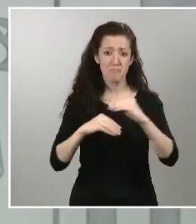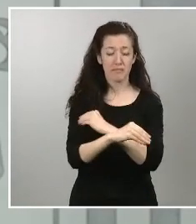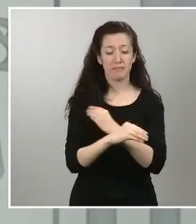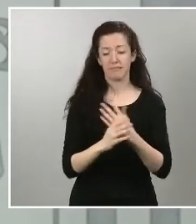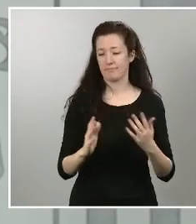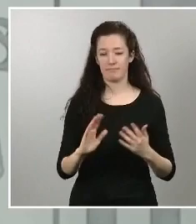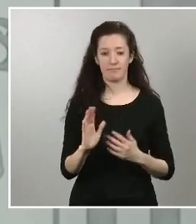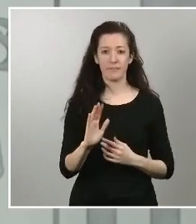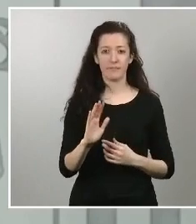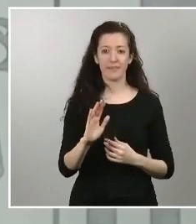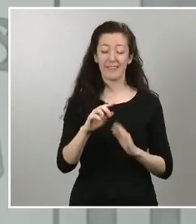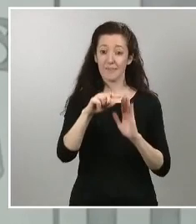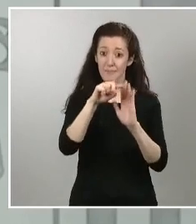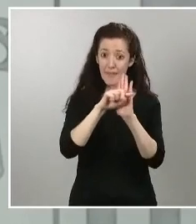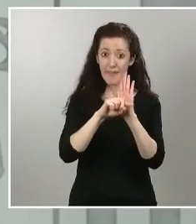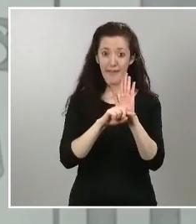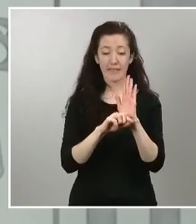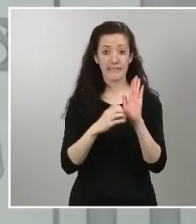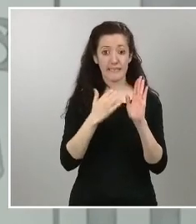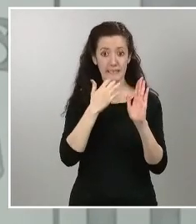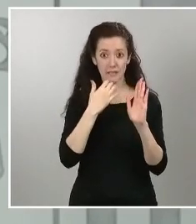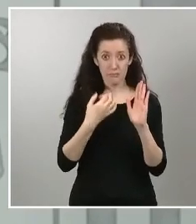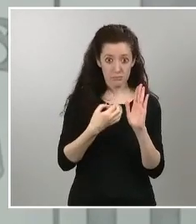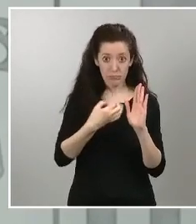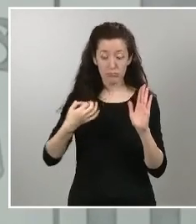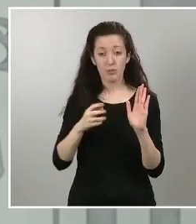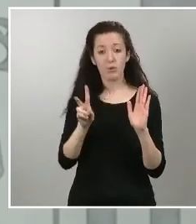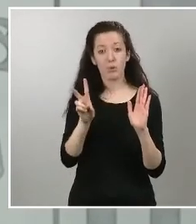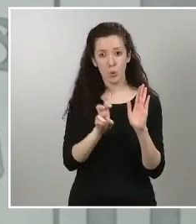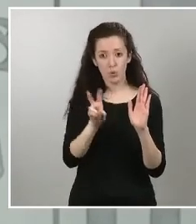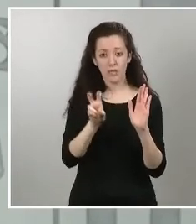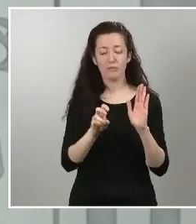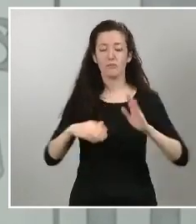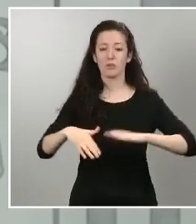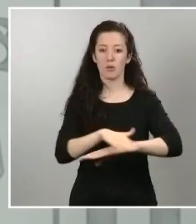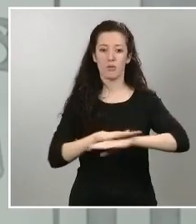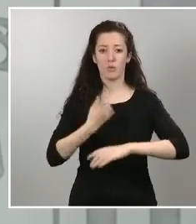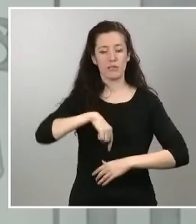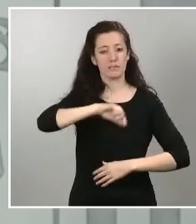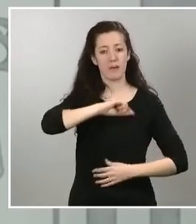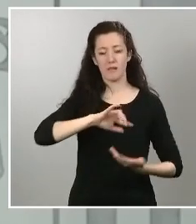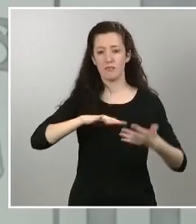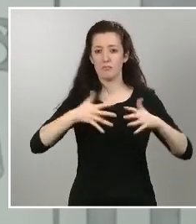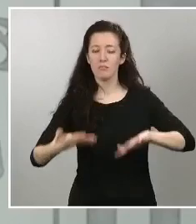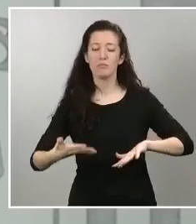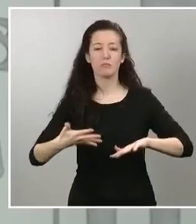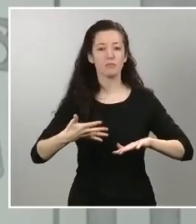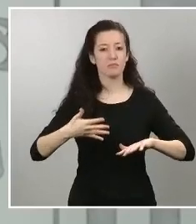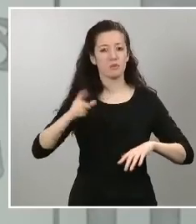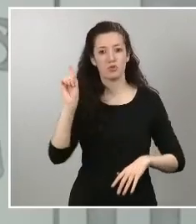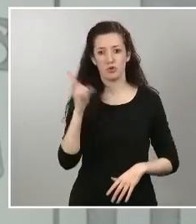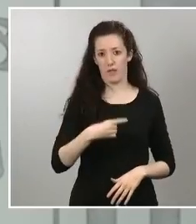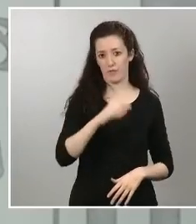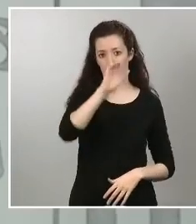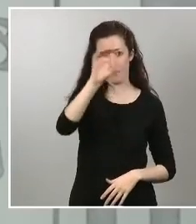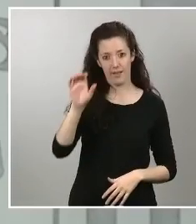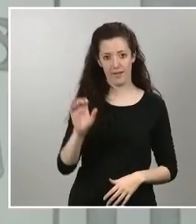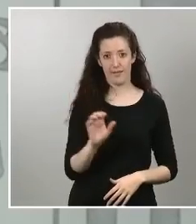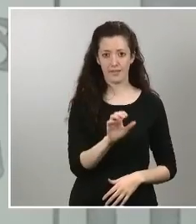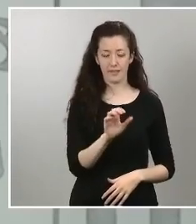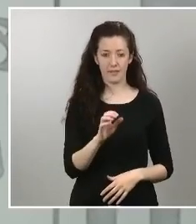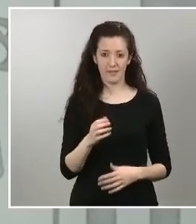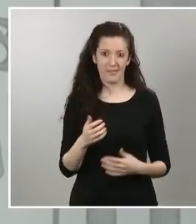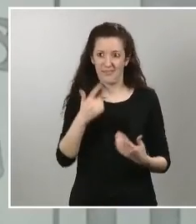la aplicará de forma homogénea el gobierno de España y no tiene ningún sentido que una parte del territorio haga algo